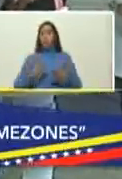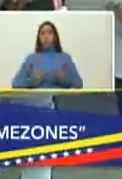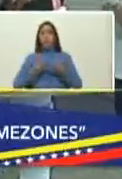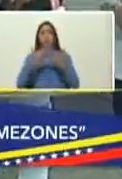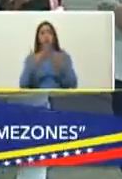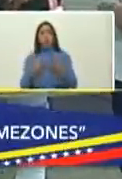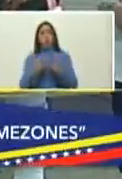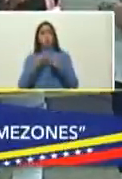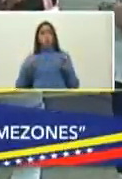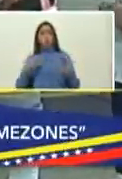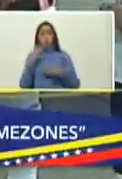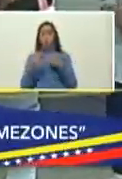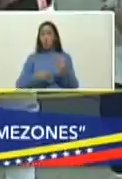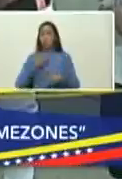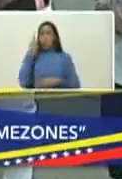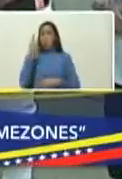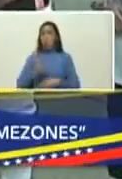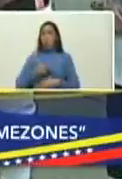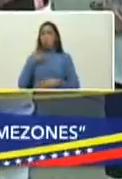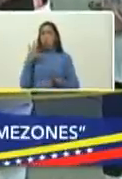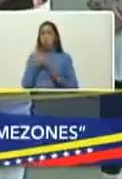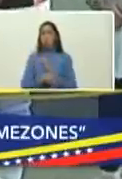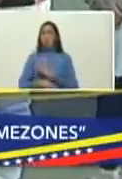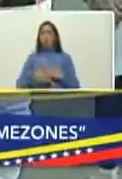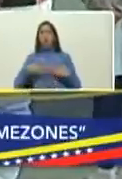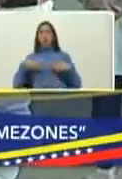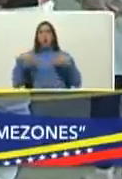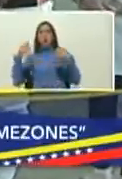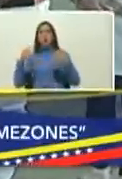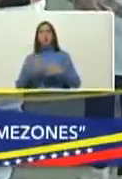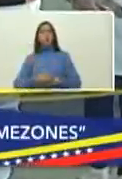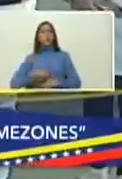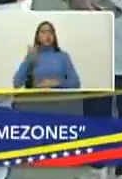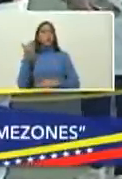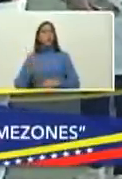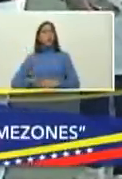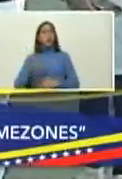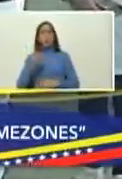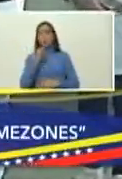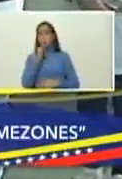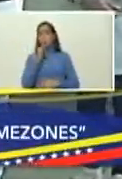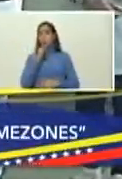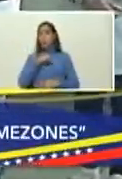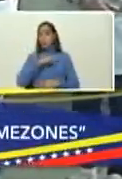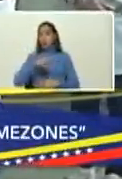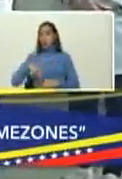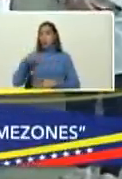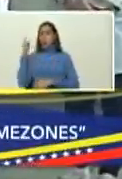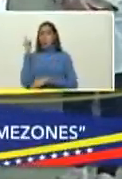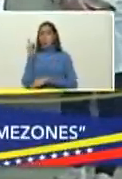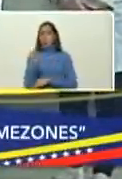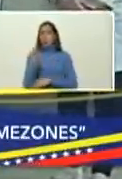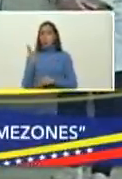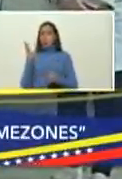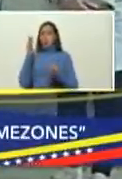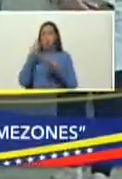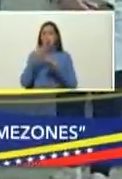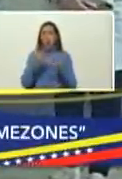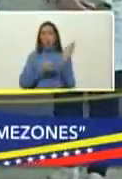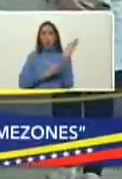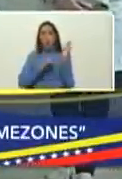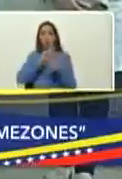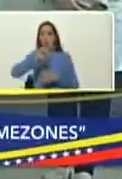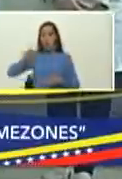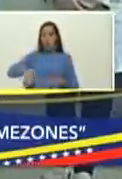todo lo que son las políticas de Estado en materia de salud aquí es importante señalar también que hemos cumplido la meta en esta parroquia del 100%